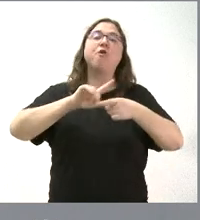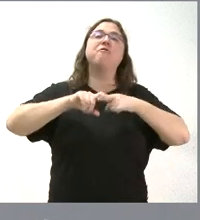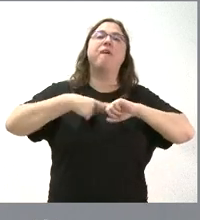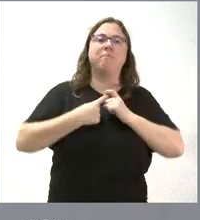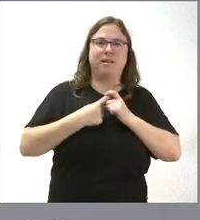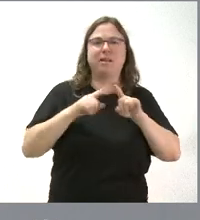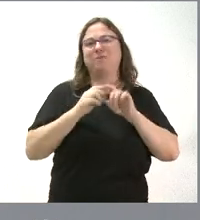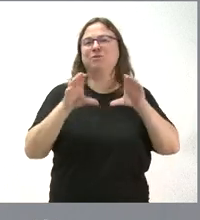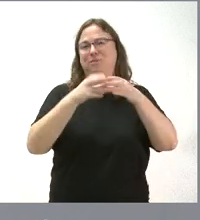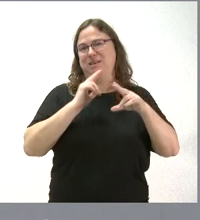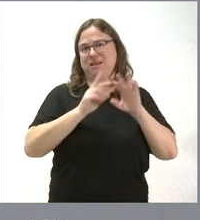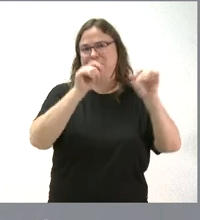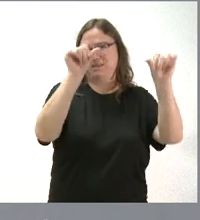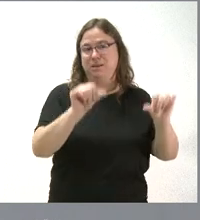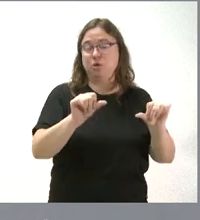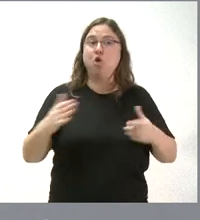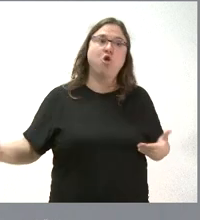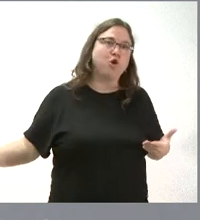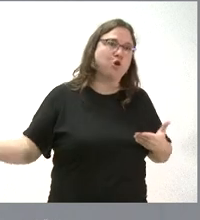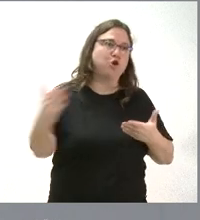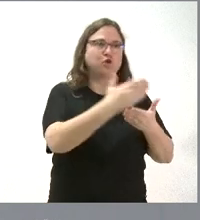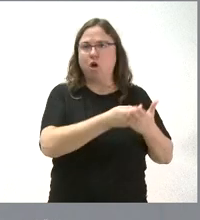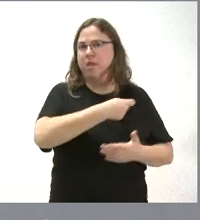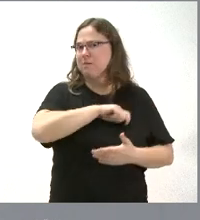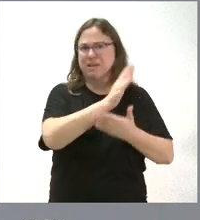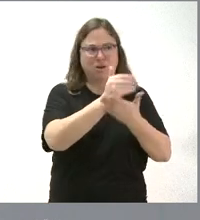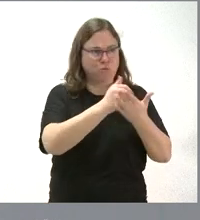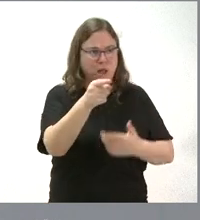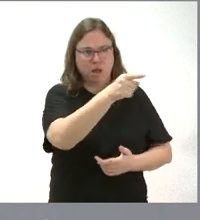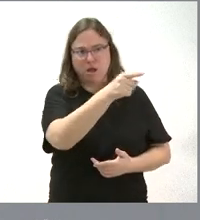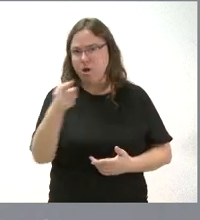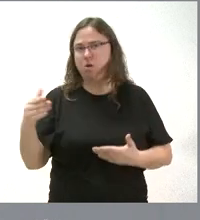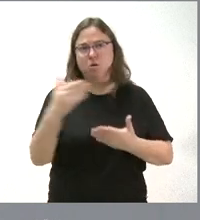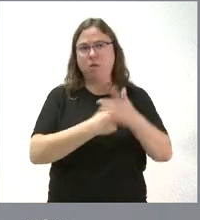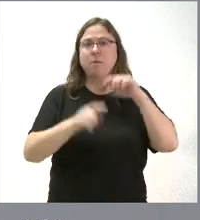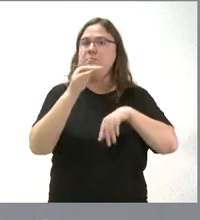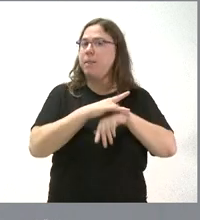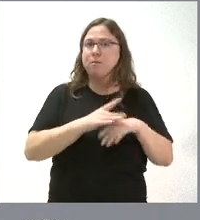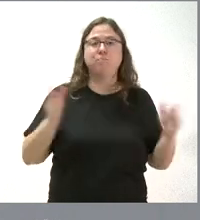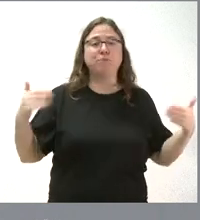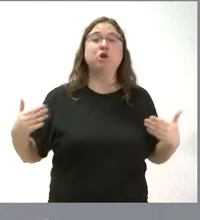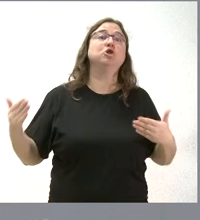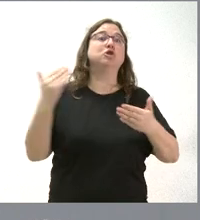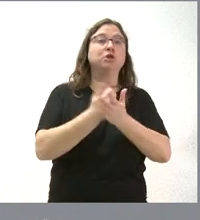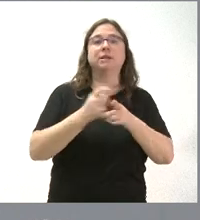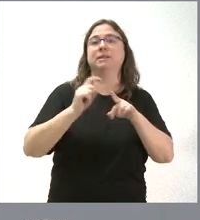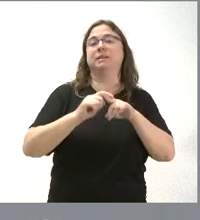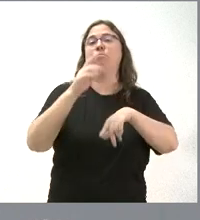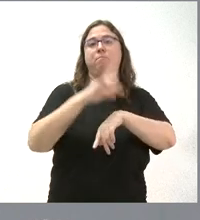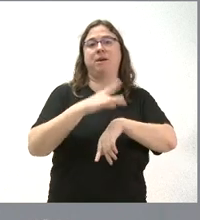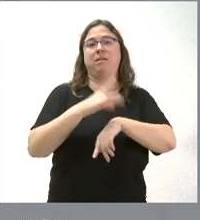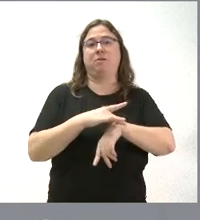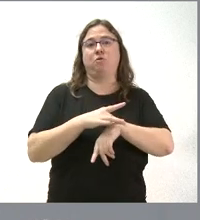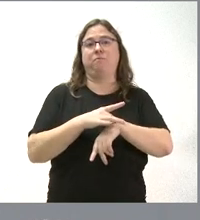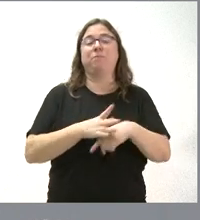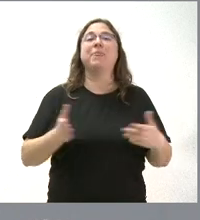que tenemos todas las comunidades autónomas. Todas las comunidades autónomas han tenido que contratar a este tipo de médicos que no